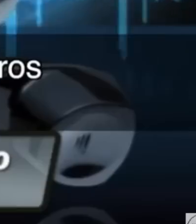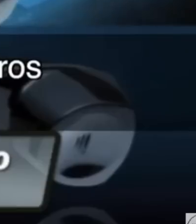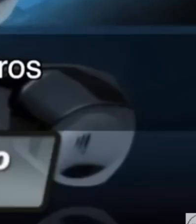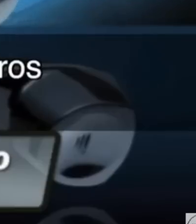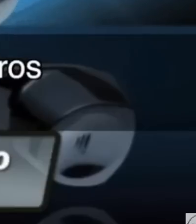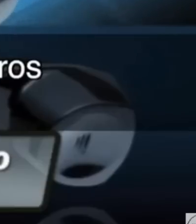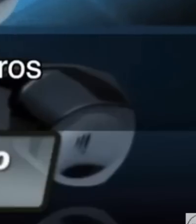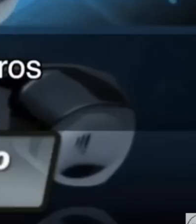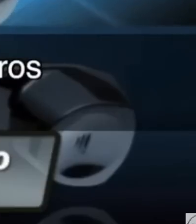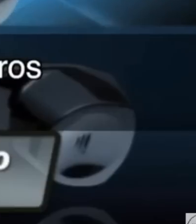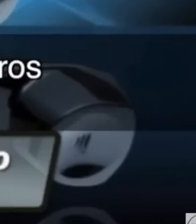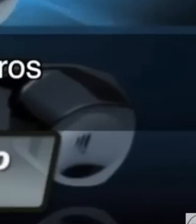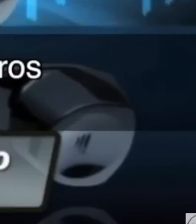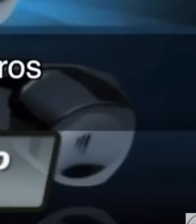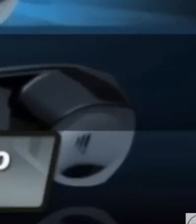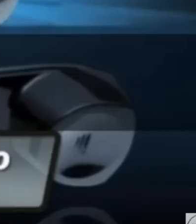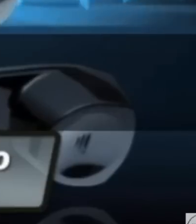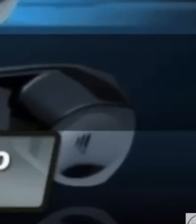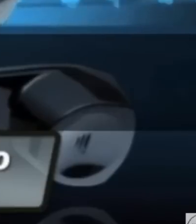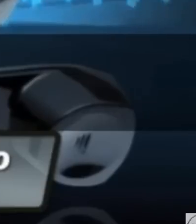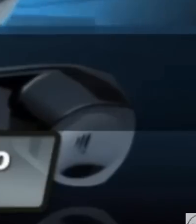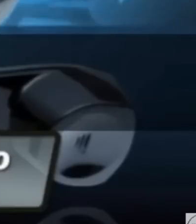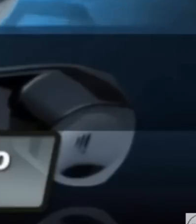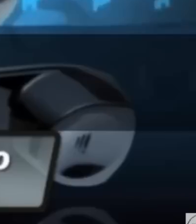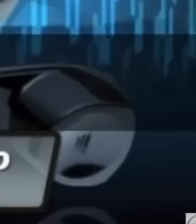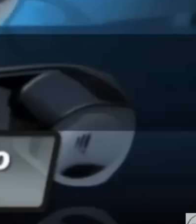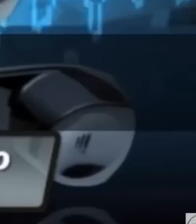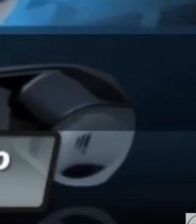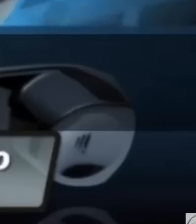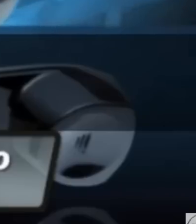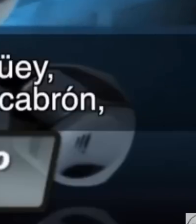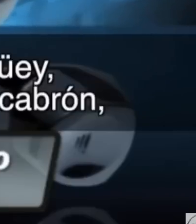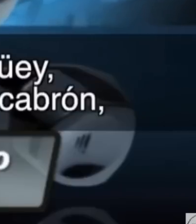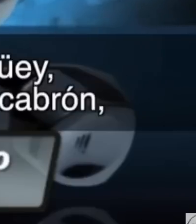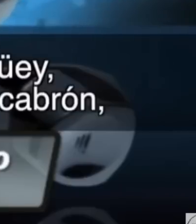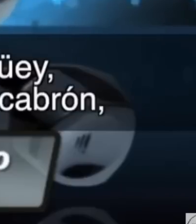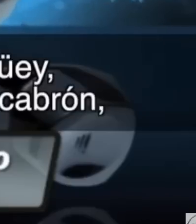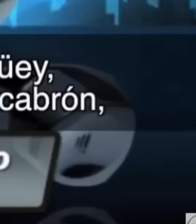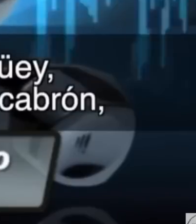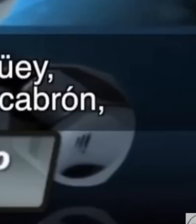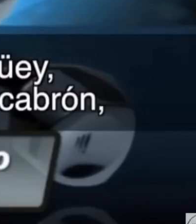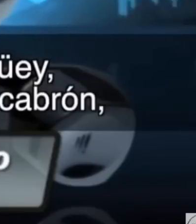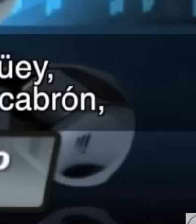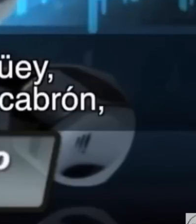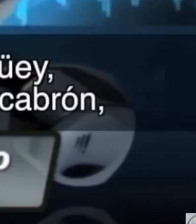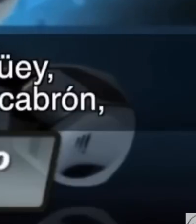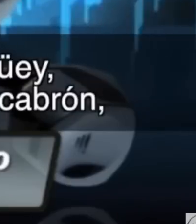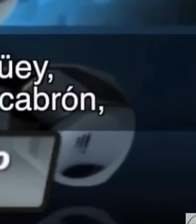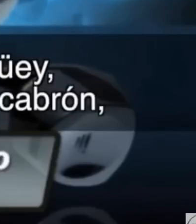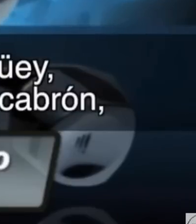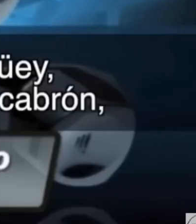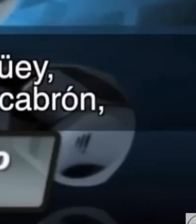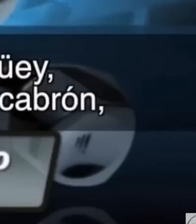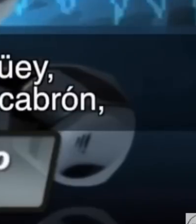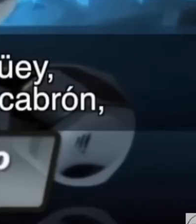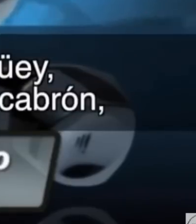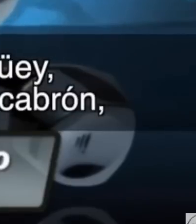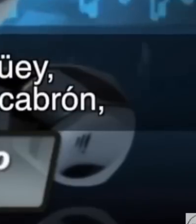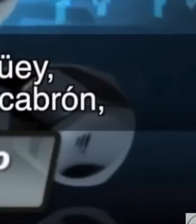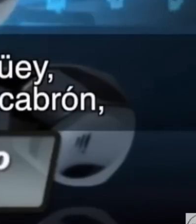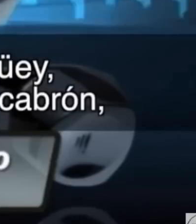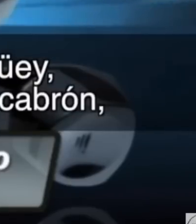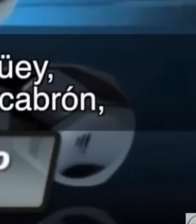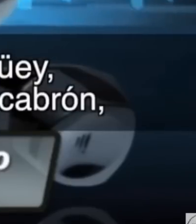o yo no permitir tus elecciones. Dios mío, montón, mami, cabrón, cuando te estoy diciendo tú no vas a que este güey,